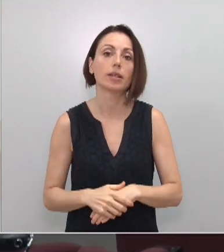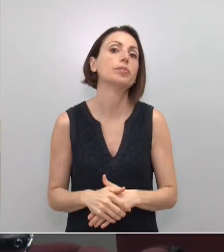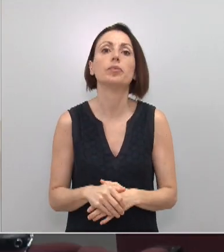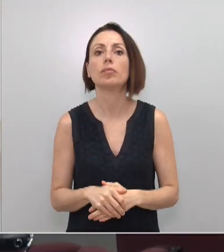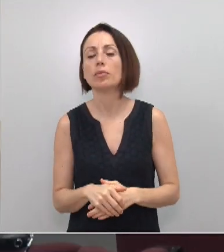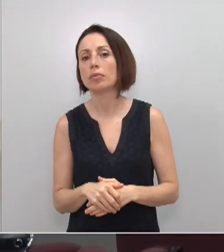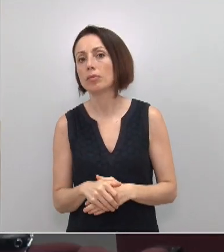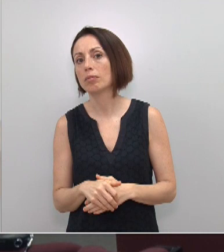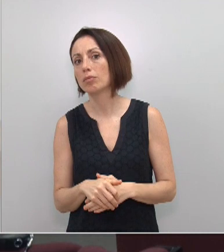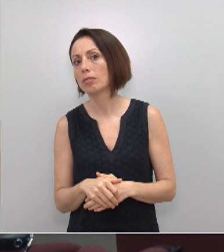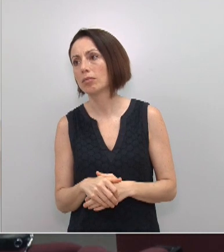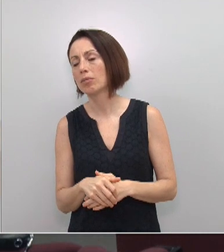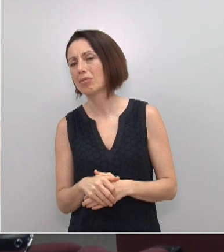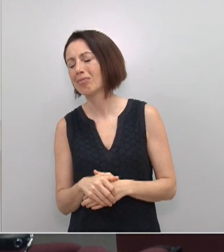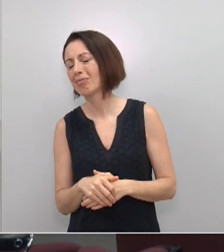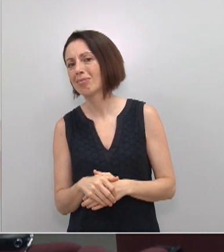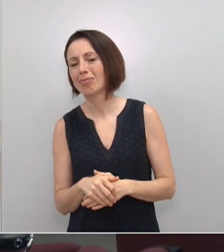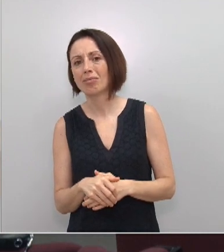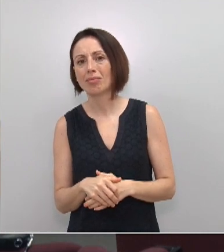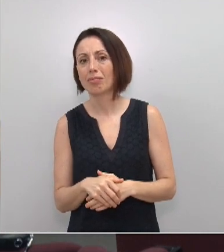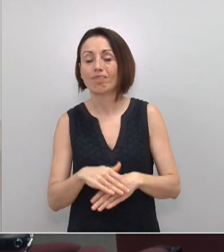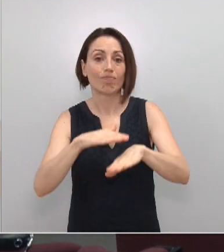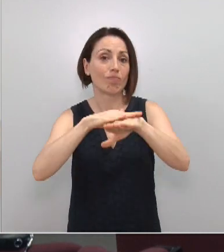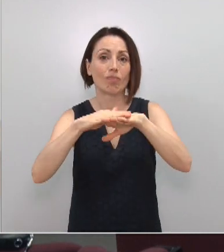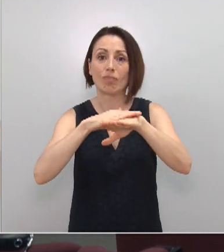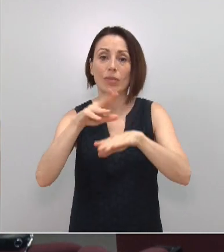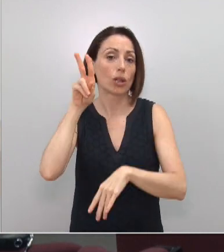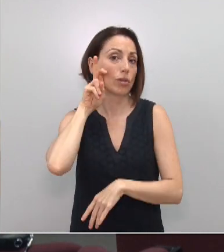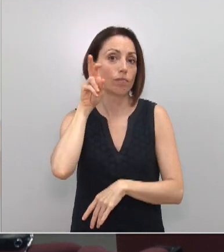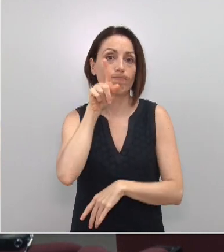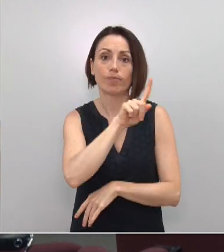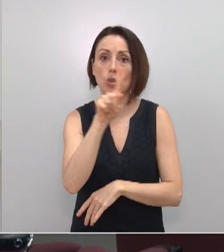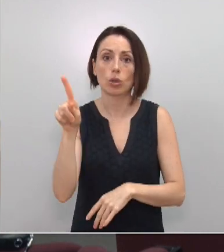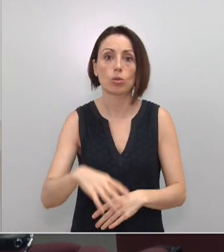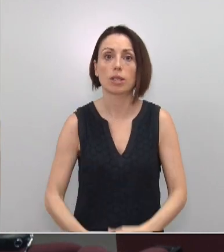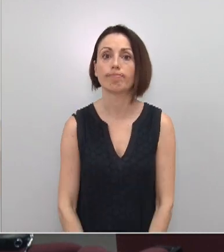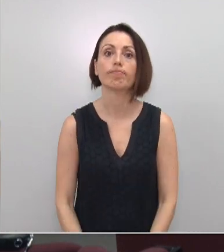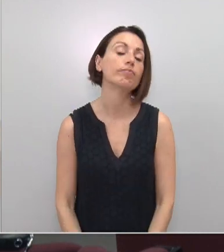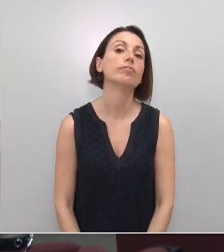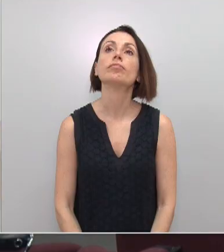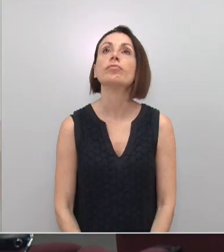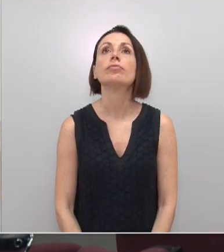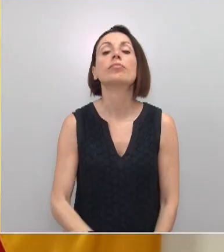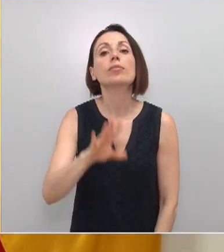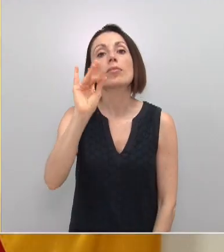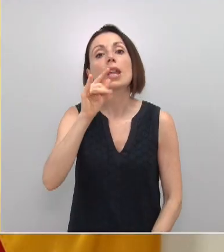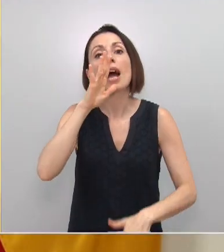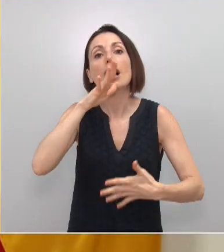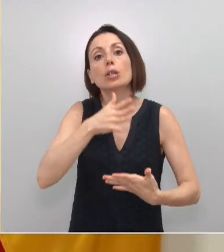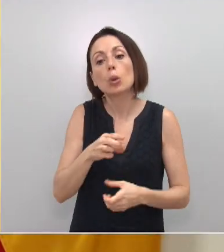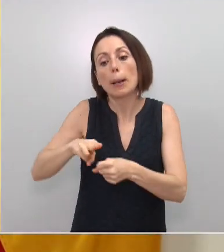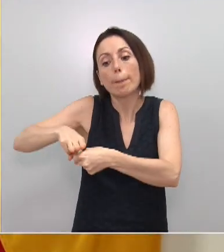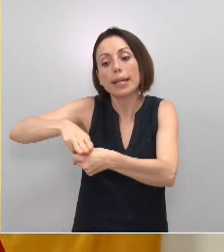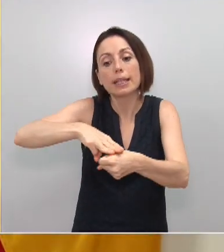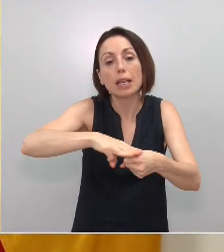Los nueve trabajadores de la empresa que ha citado son de Beníaz y de Santomera, ¿no? Los nueve trabajadores. Sí, bueno, ahora mismo en municipios